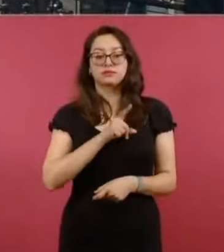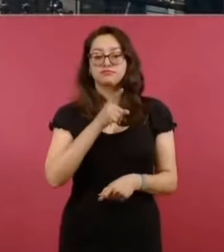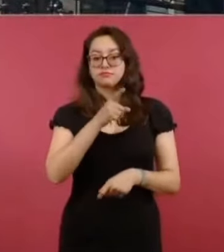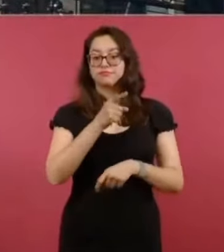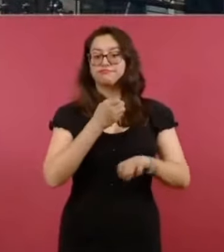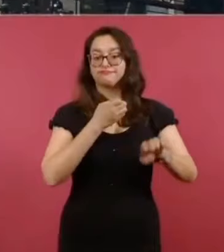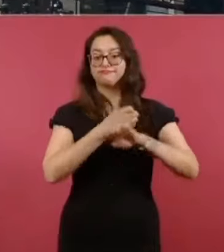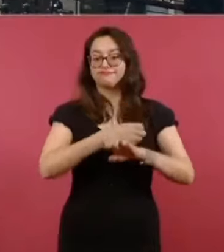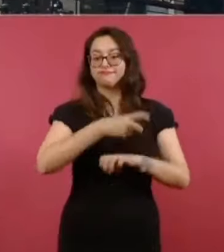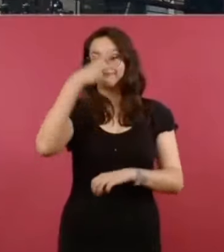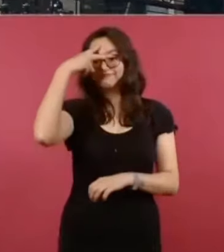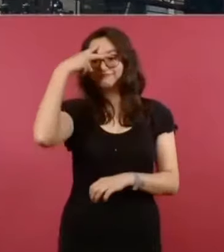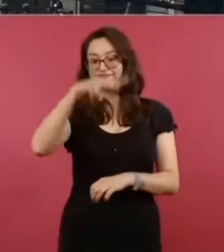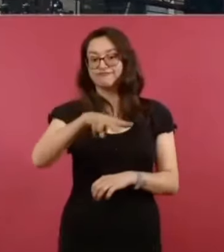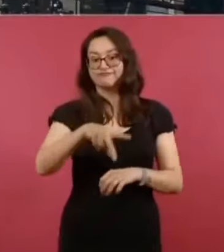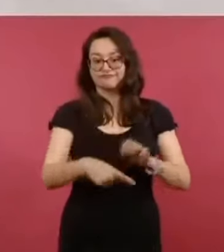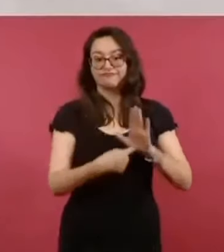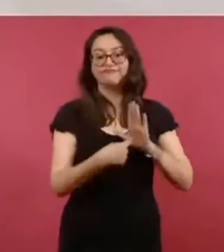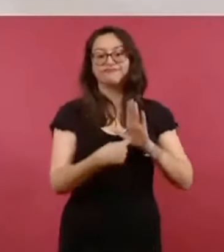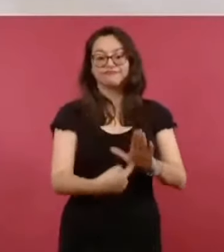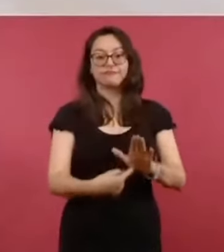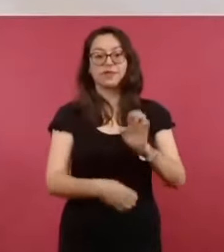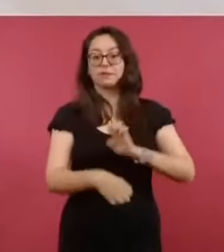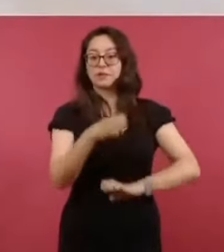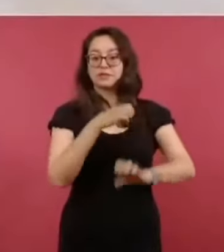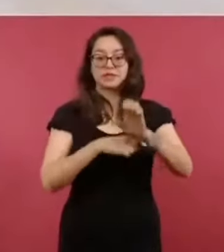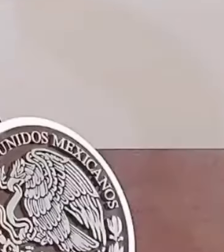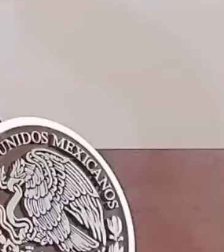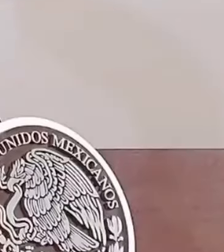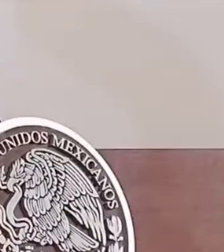Estado de México y qué empresas y todo.